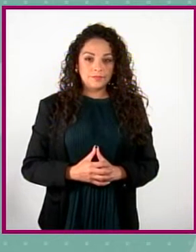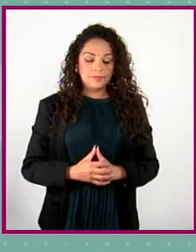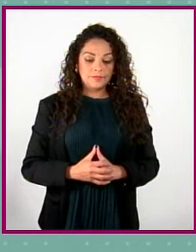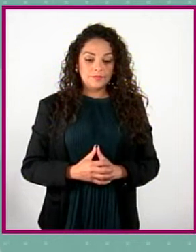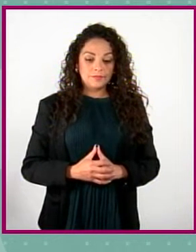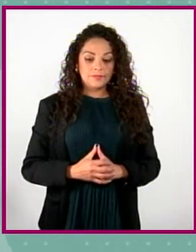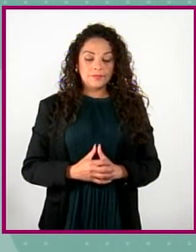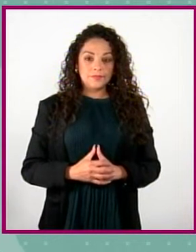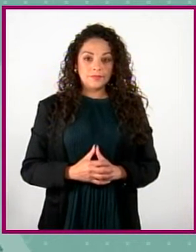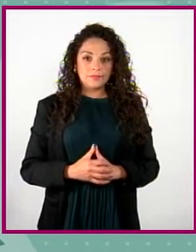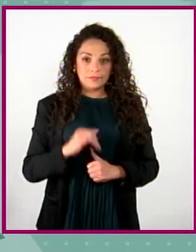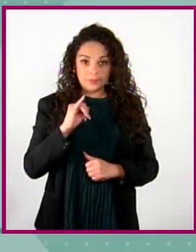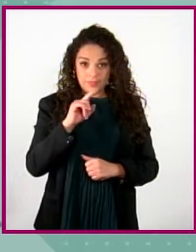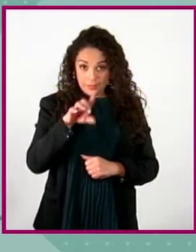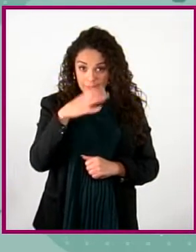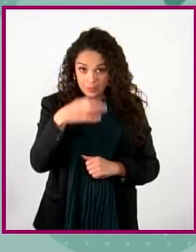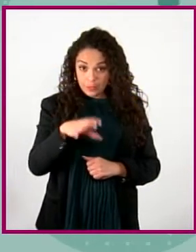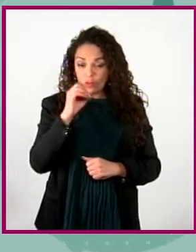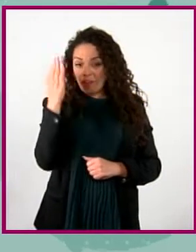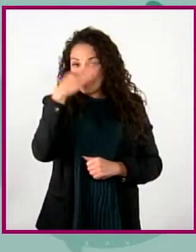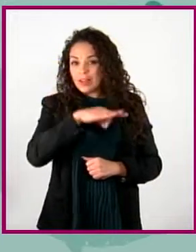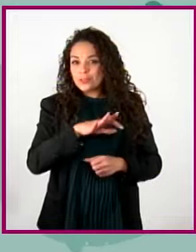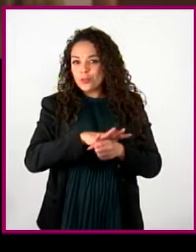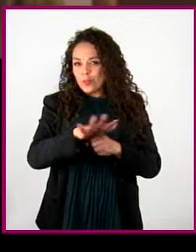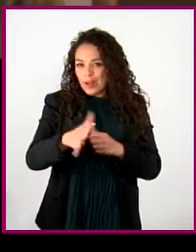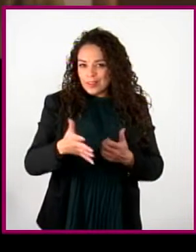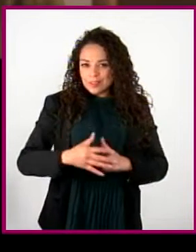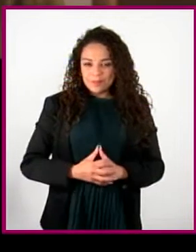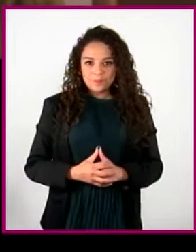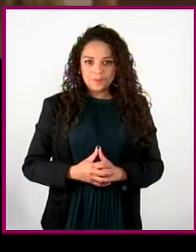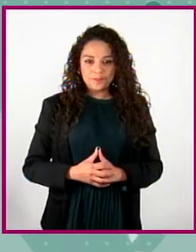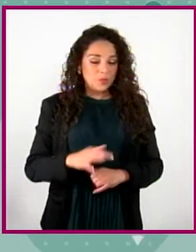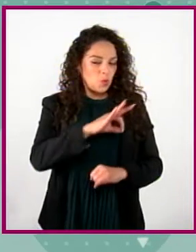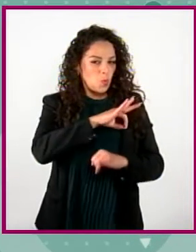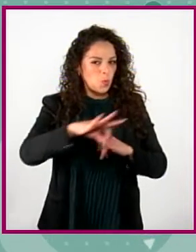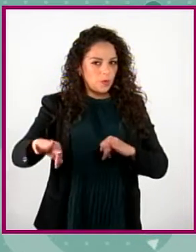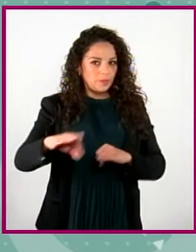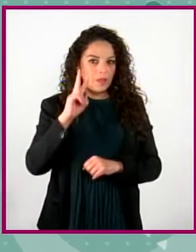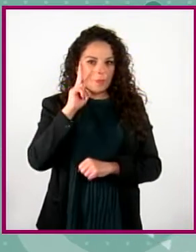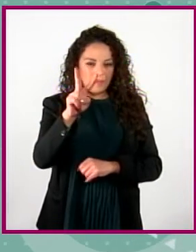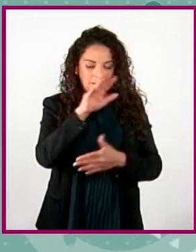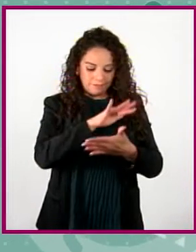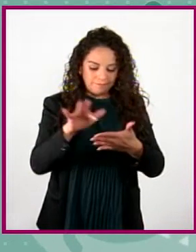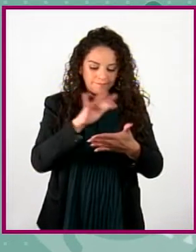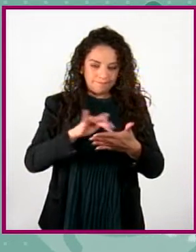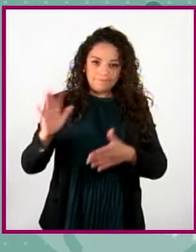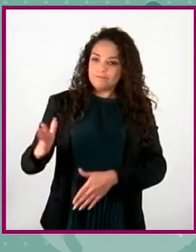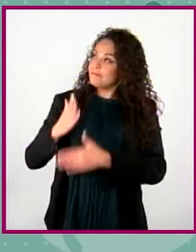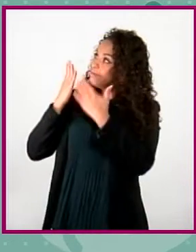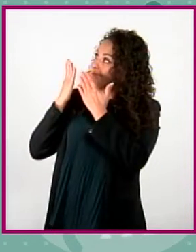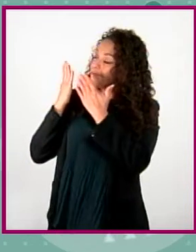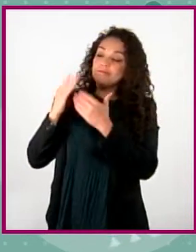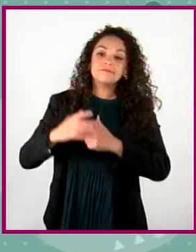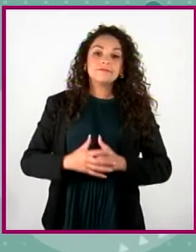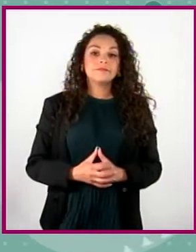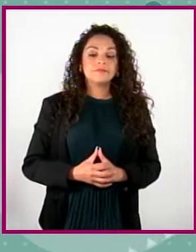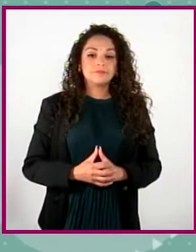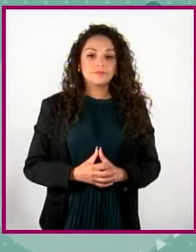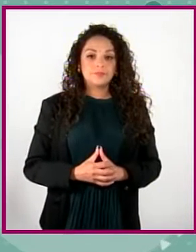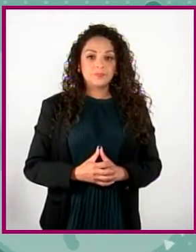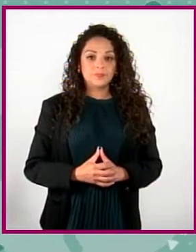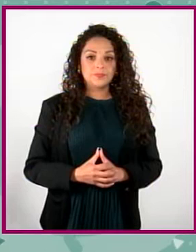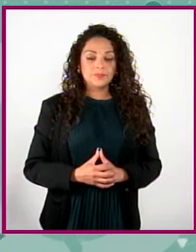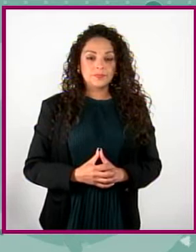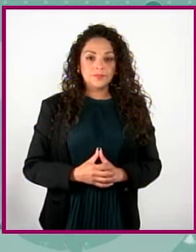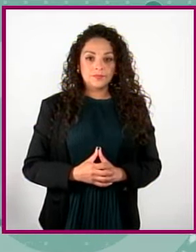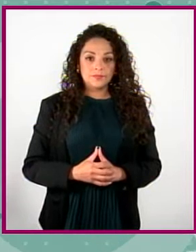juzgados o criticados. ¿Cierto o falso? Y la última. ¿En mi familia los hombres cuidan a los niños, las